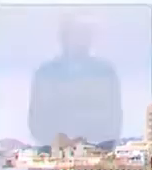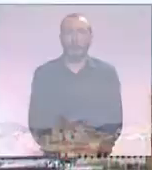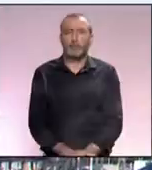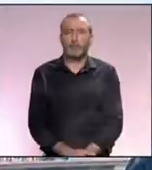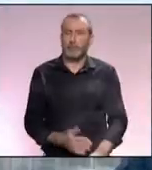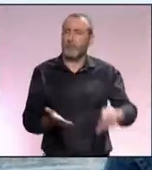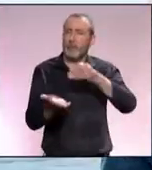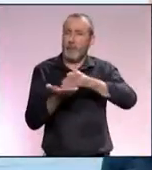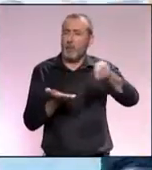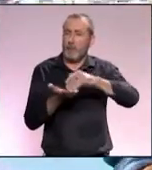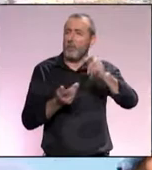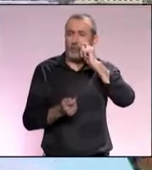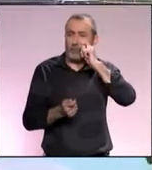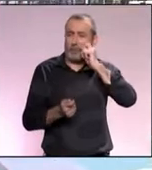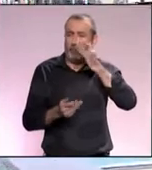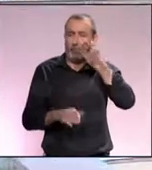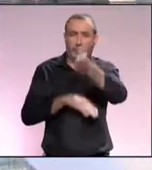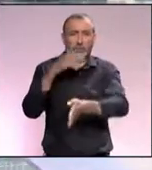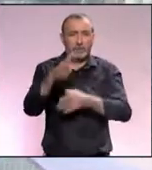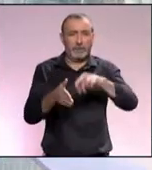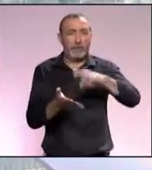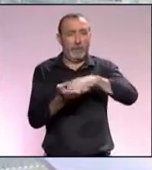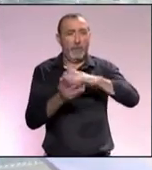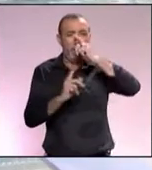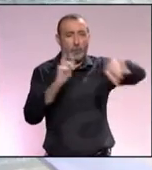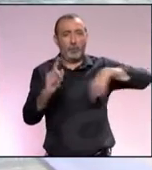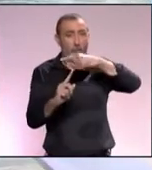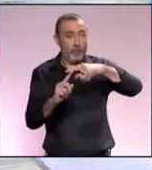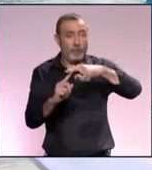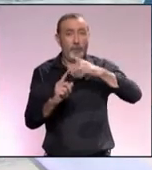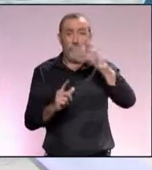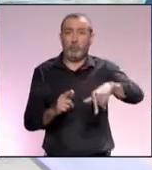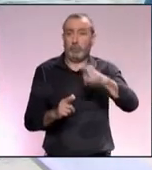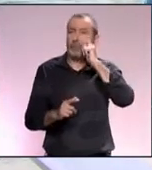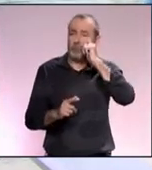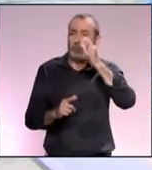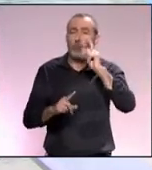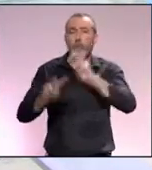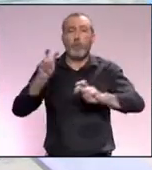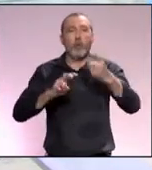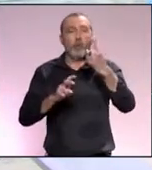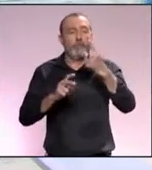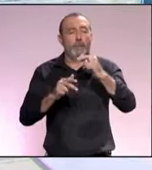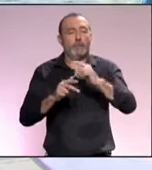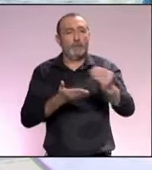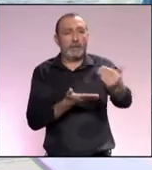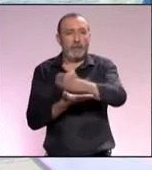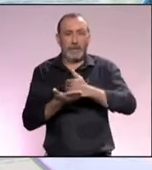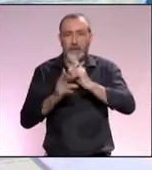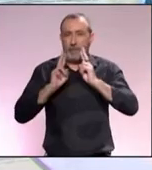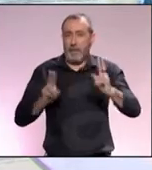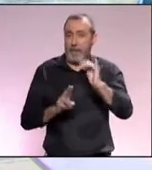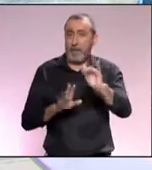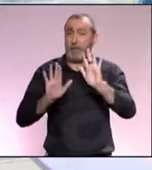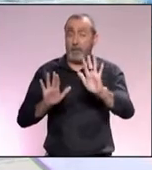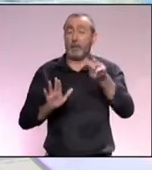Millones de turistas llegan a Málaga cada año, de ahí que la ciudad tenga en el turismo una fuente creciente de ingresos. Pero hay que tener